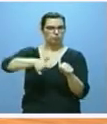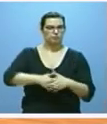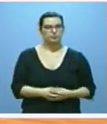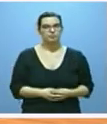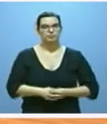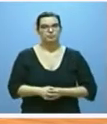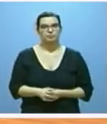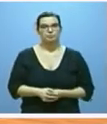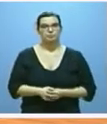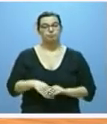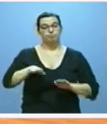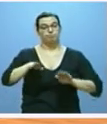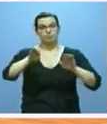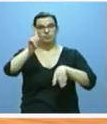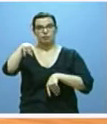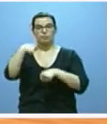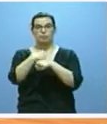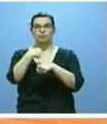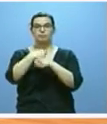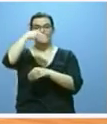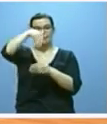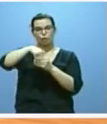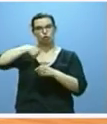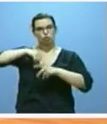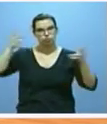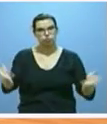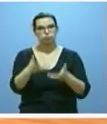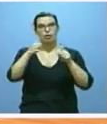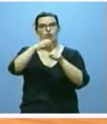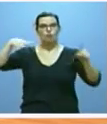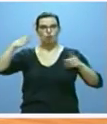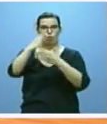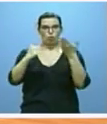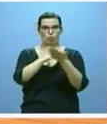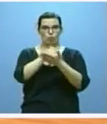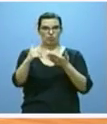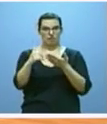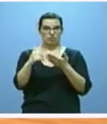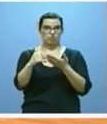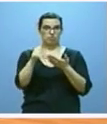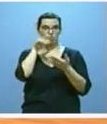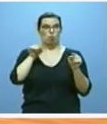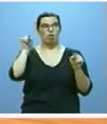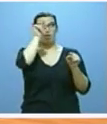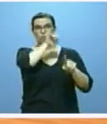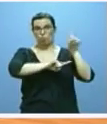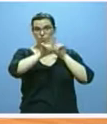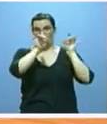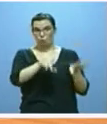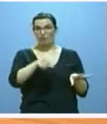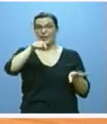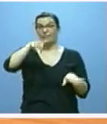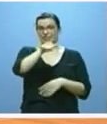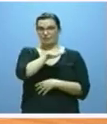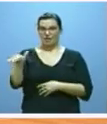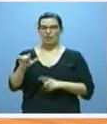Al mismo tiempo, en el plano interno, continuamos impulsando el Foro de Comunidades con Desafíos Demográficos que ha celebrado esta misma semana